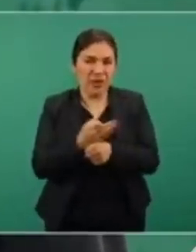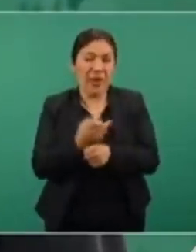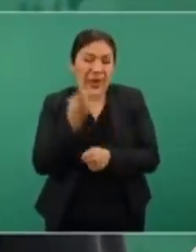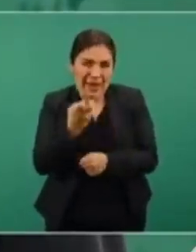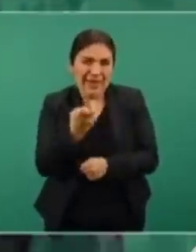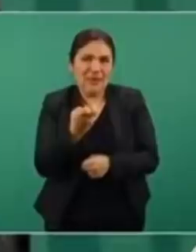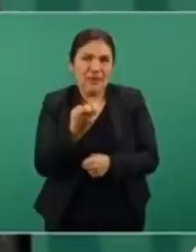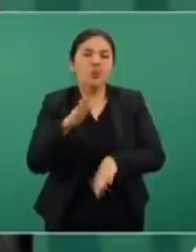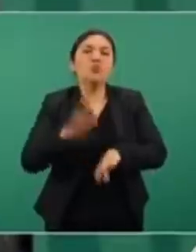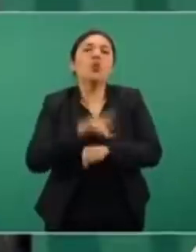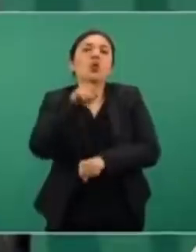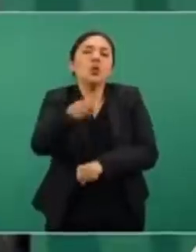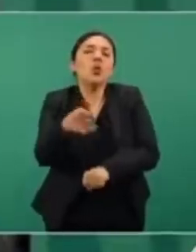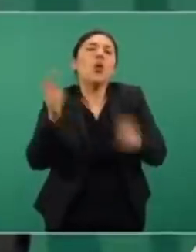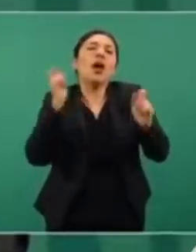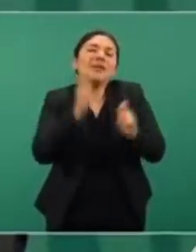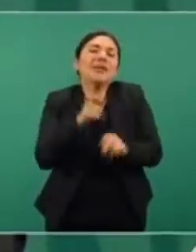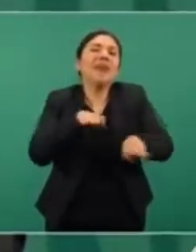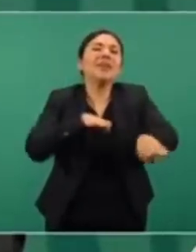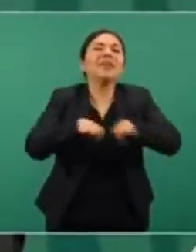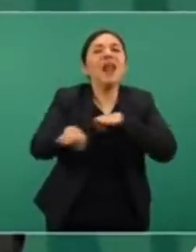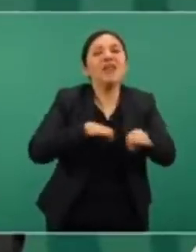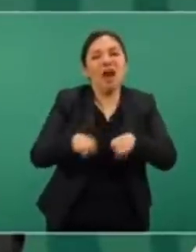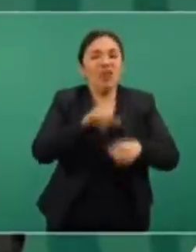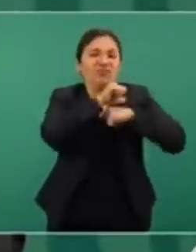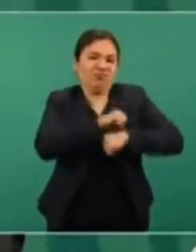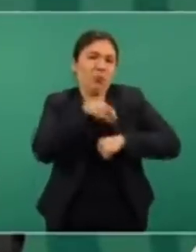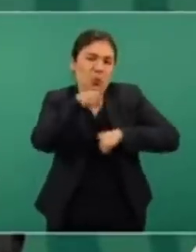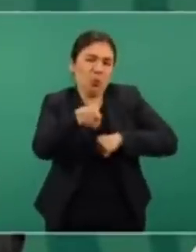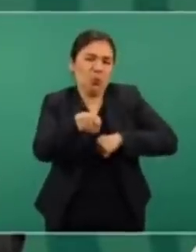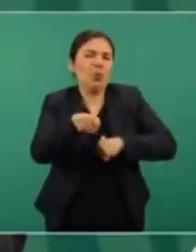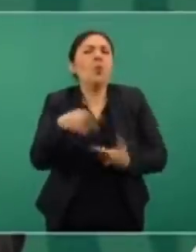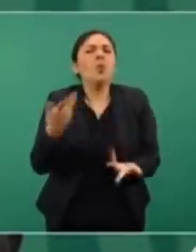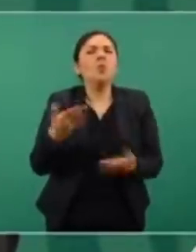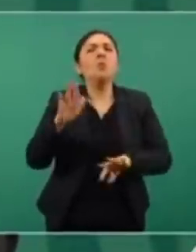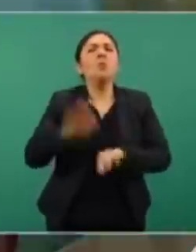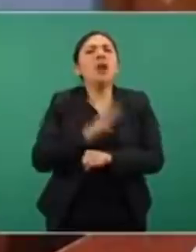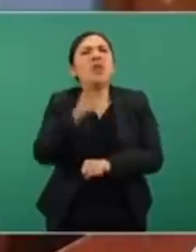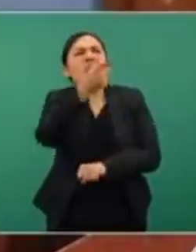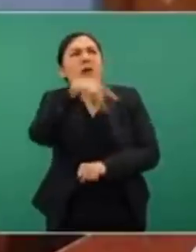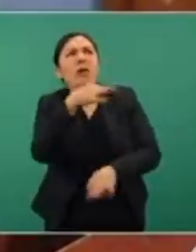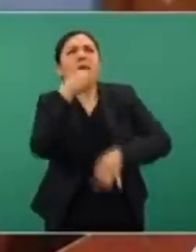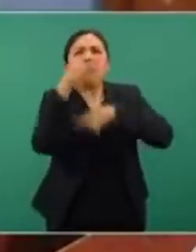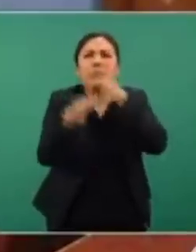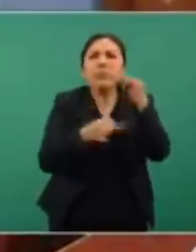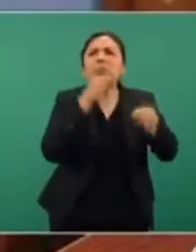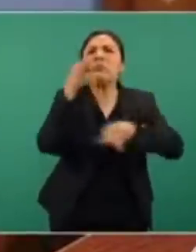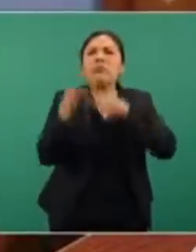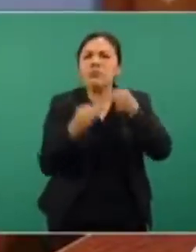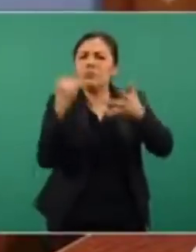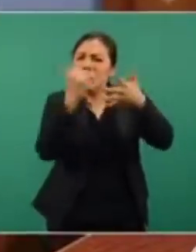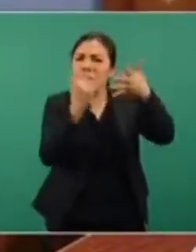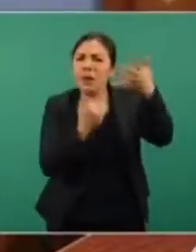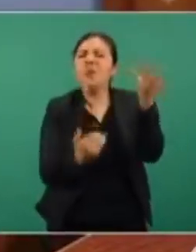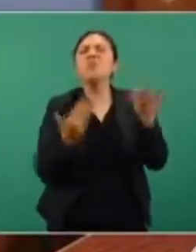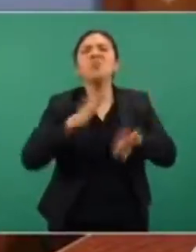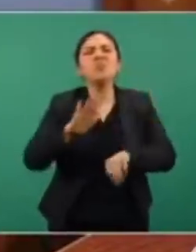por su trabajo por su este profesión pero porque está este en la agenda